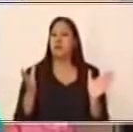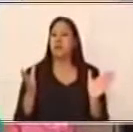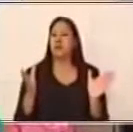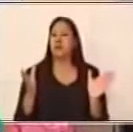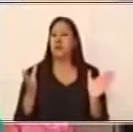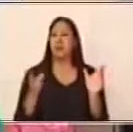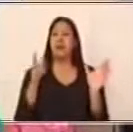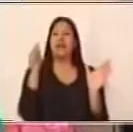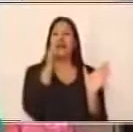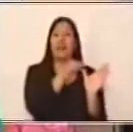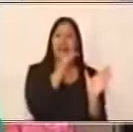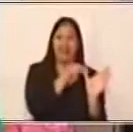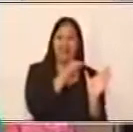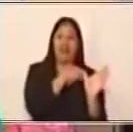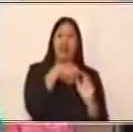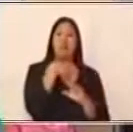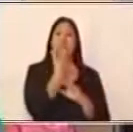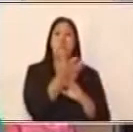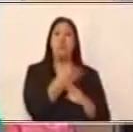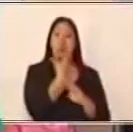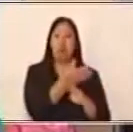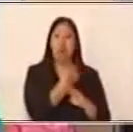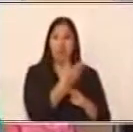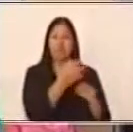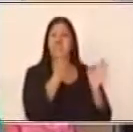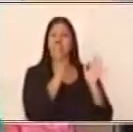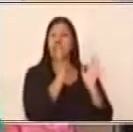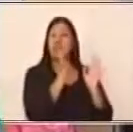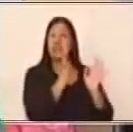Los bomberos están intentando